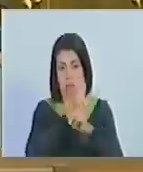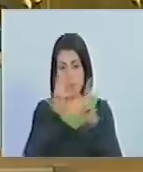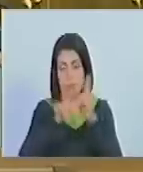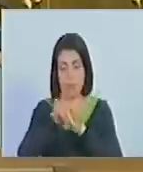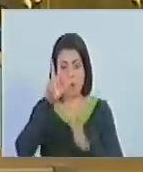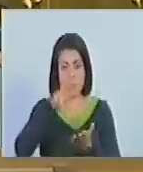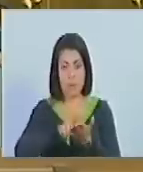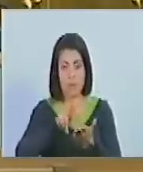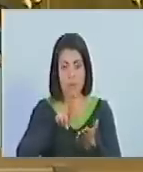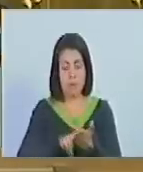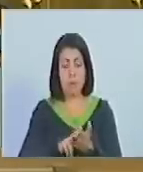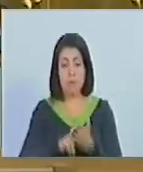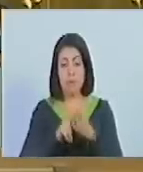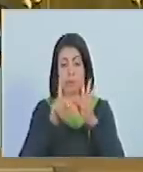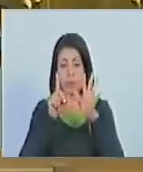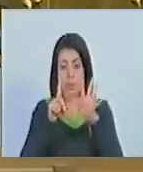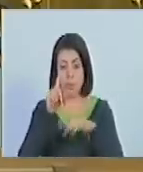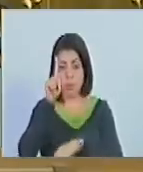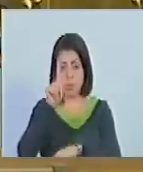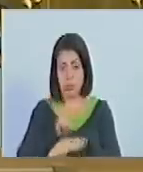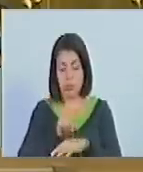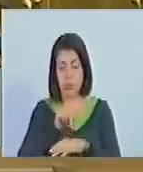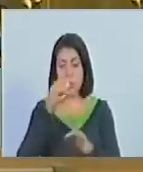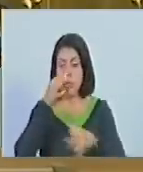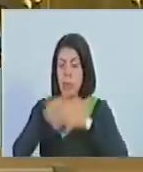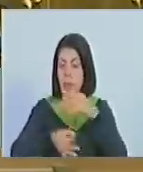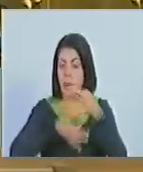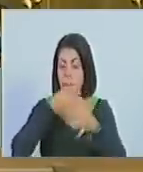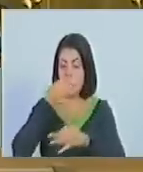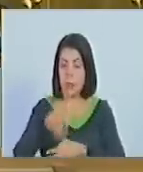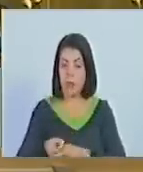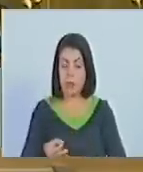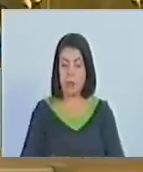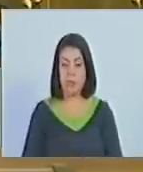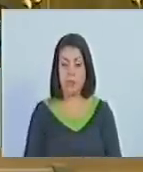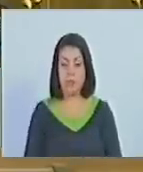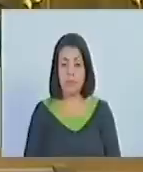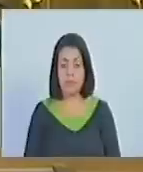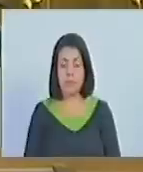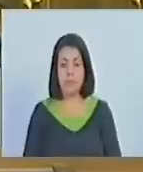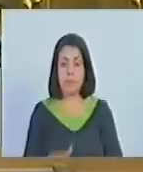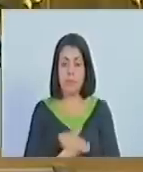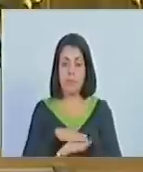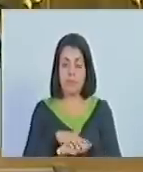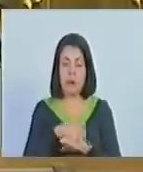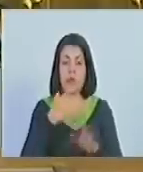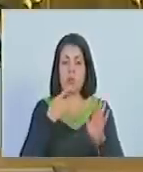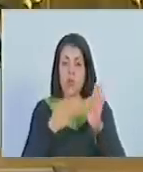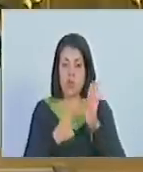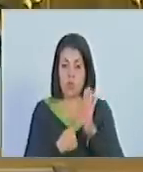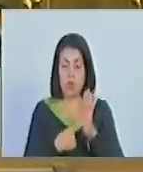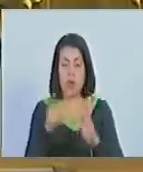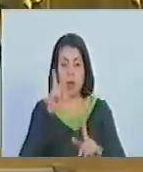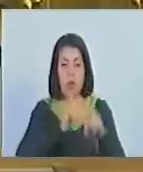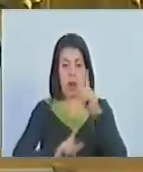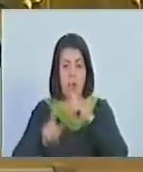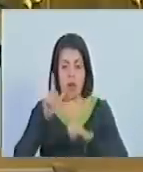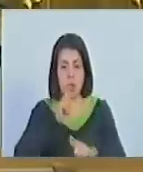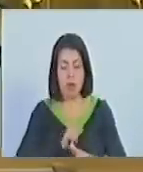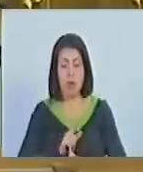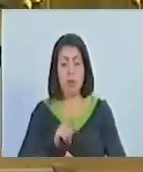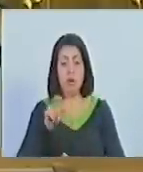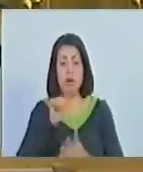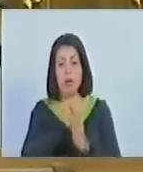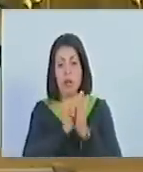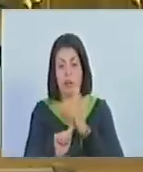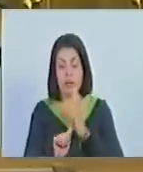aprobadas y en un texto único. Explíquese, perdón, aplíquese el lenguaje de género en